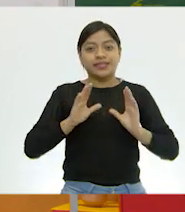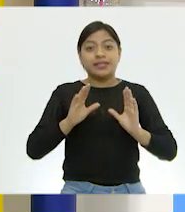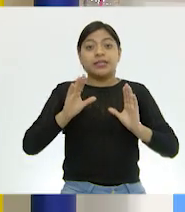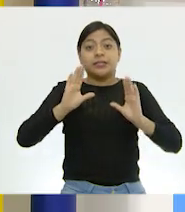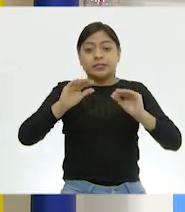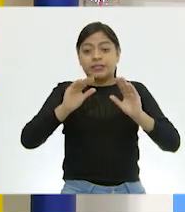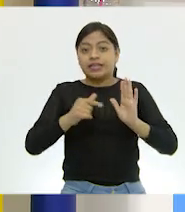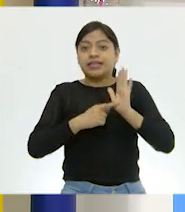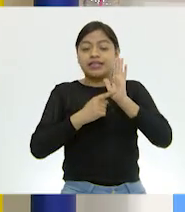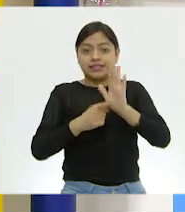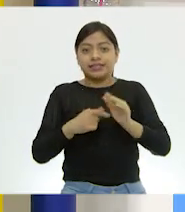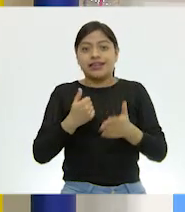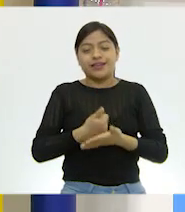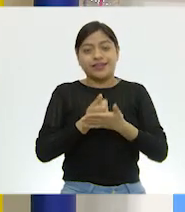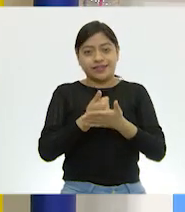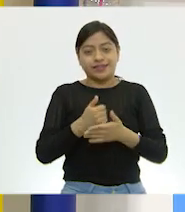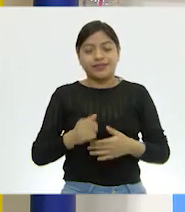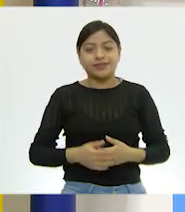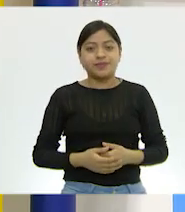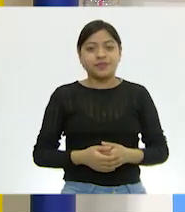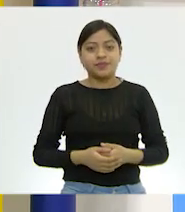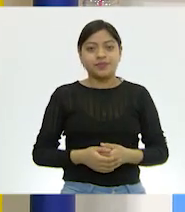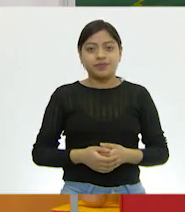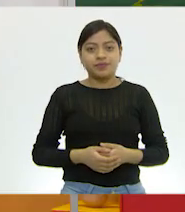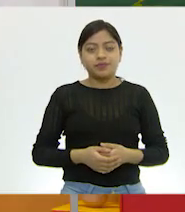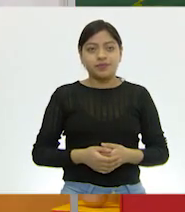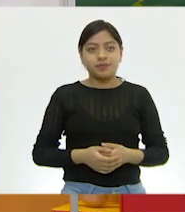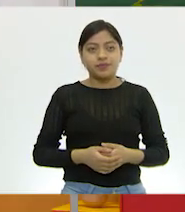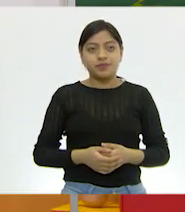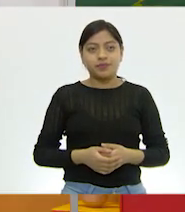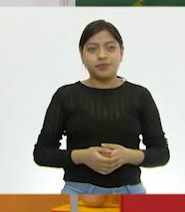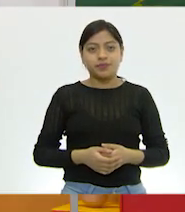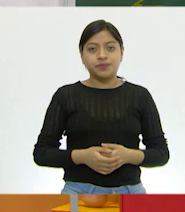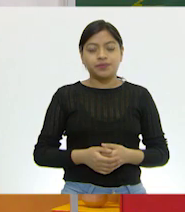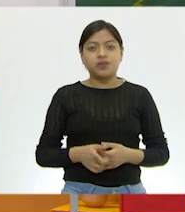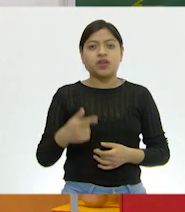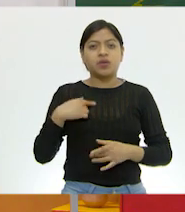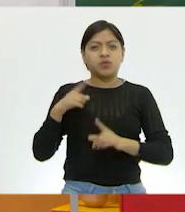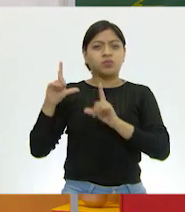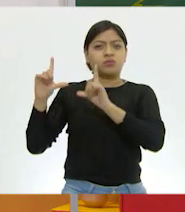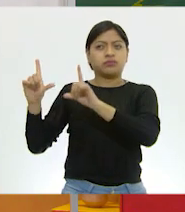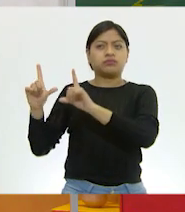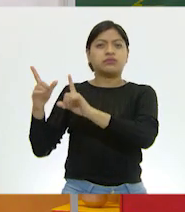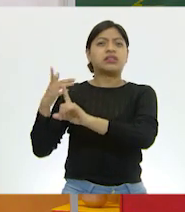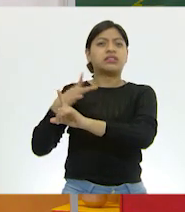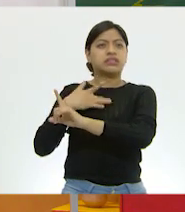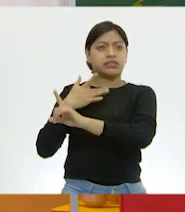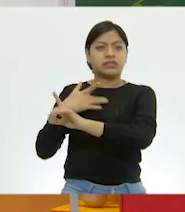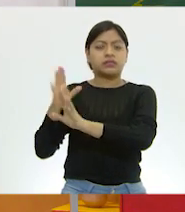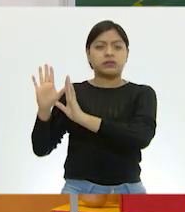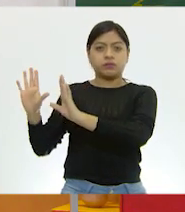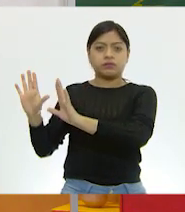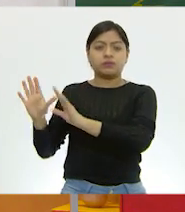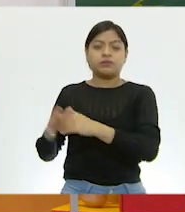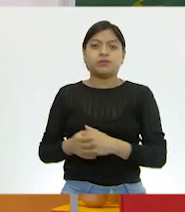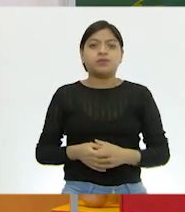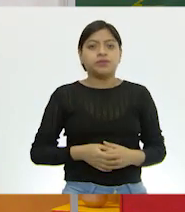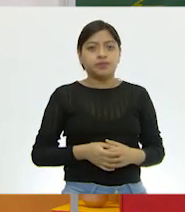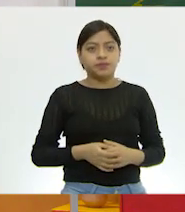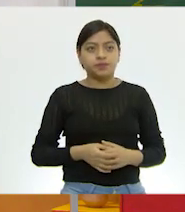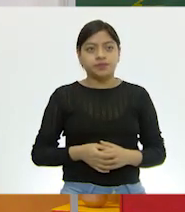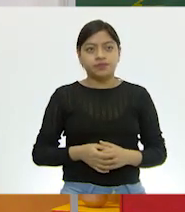cuando lo expliquemos. Muy bien. Ok. esta, me lo voy a poner por aquí porque creo que está más cerca. Muy bien.